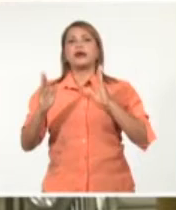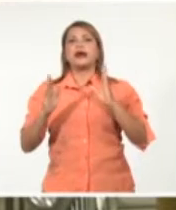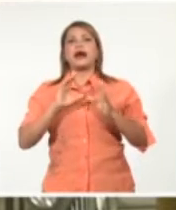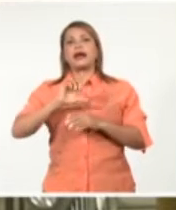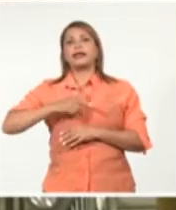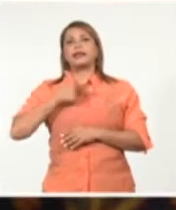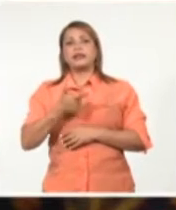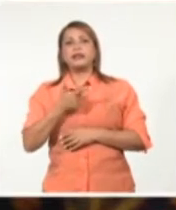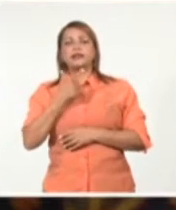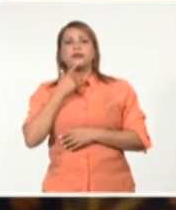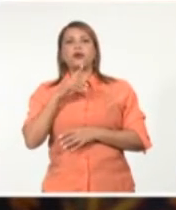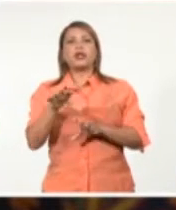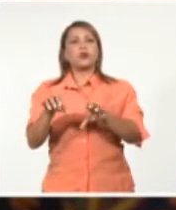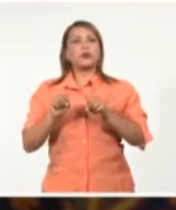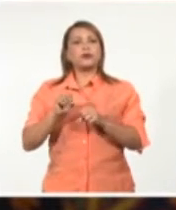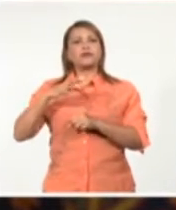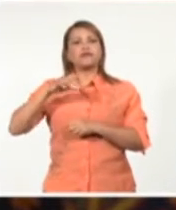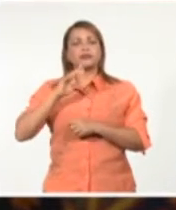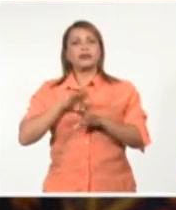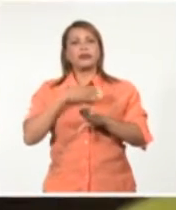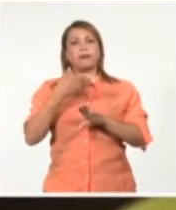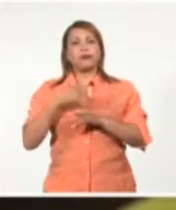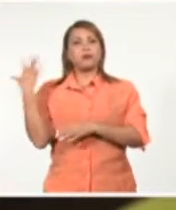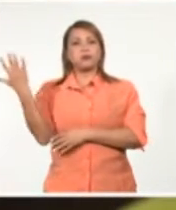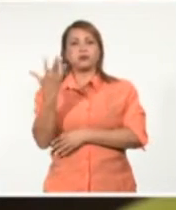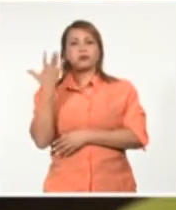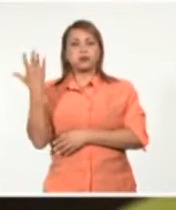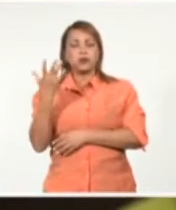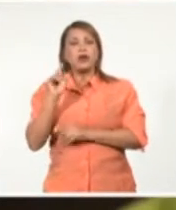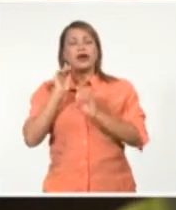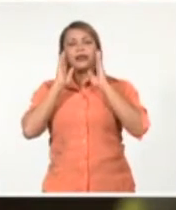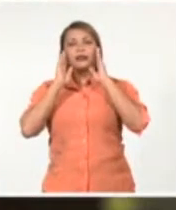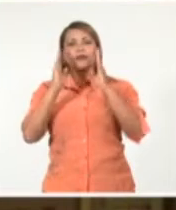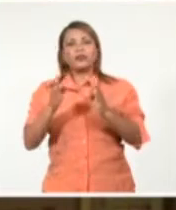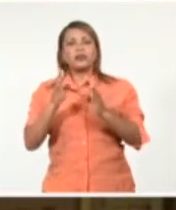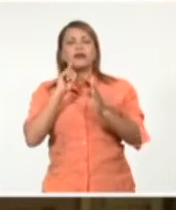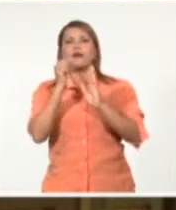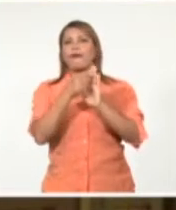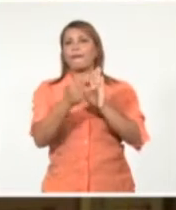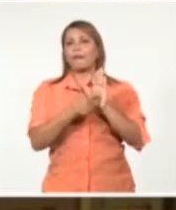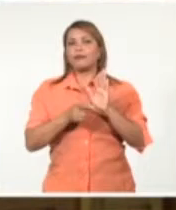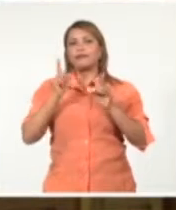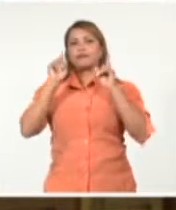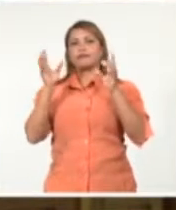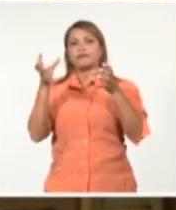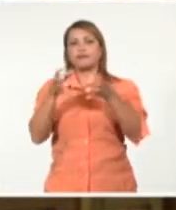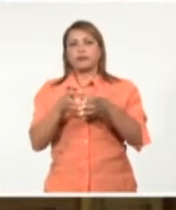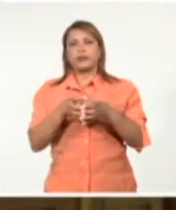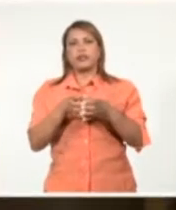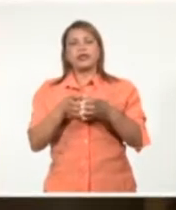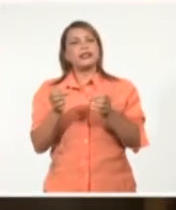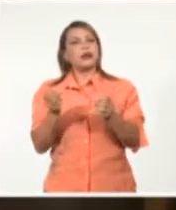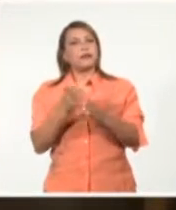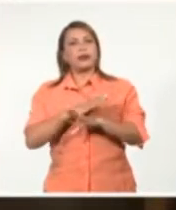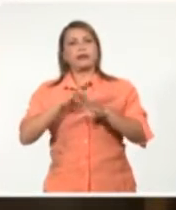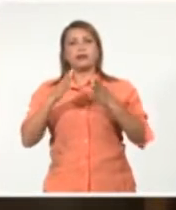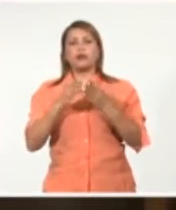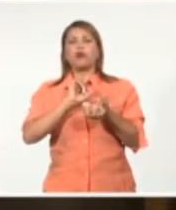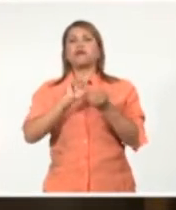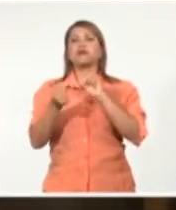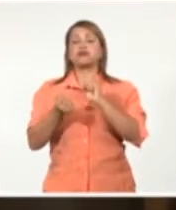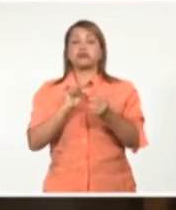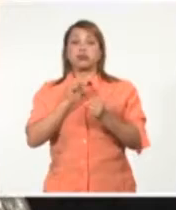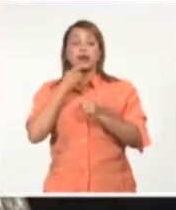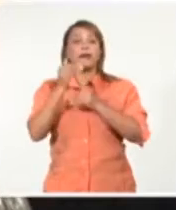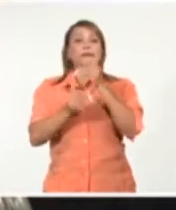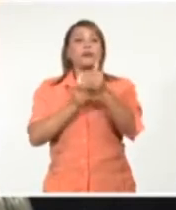recuperación de Pinar del Río tras el paso del huracán Ian, centraron los puntos de la reunión. De exigente, transparente y riguroso fue calificado